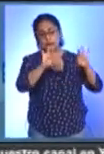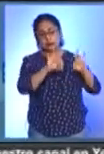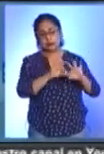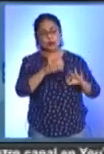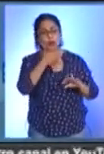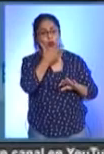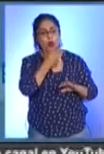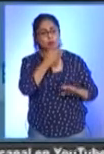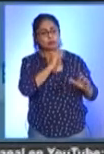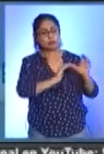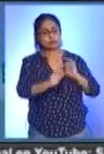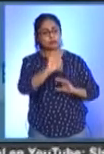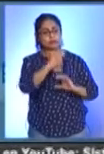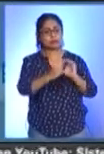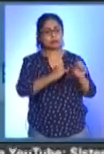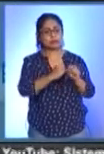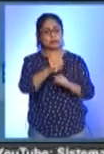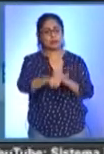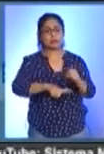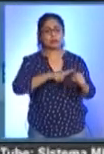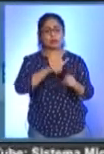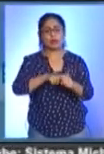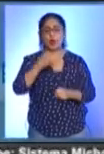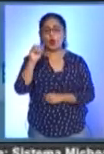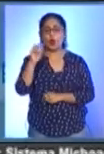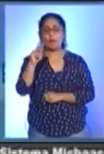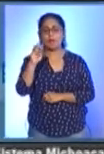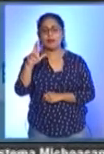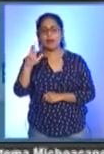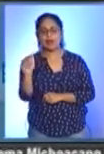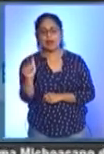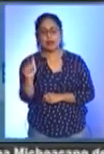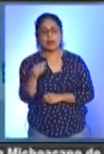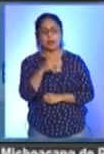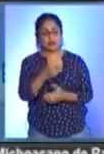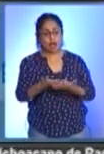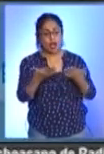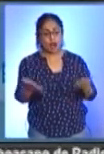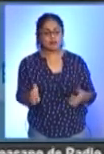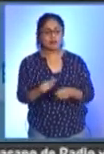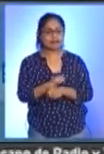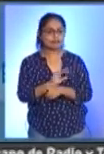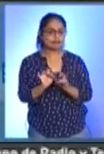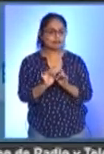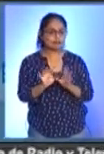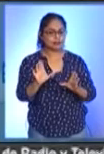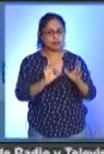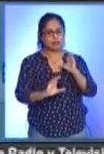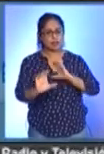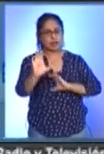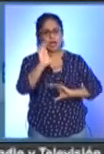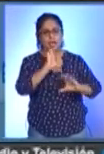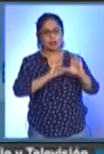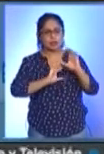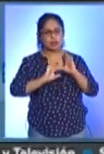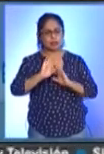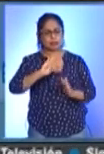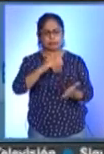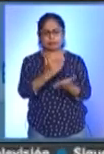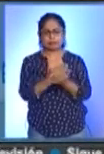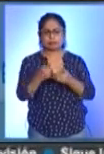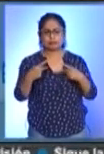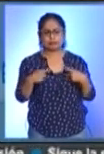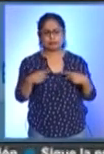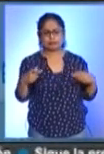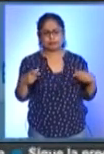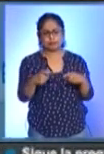en los International Opera Awards, afirmó que debido a la actual pandemia, cantará ante un aforo limitado para